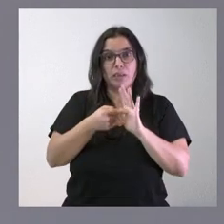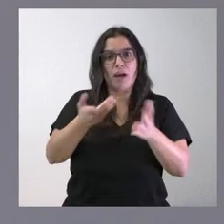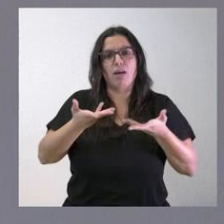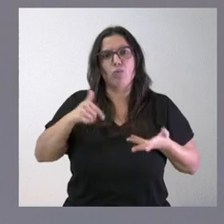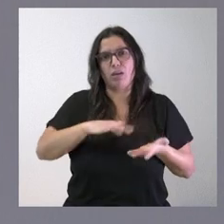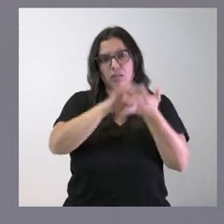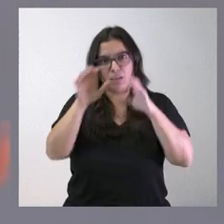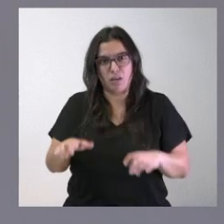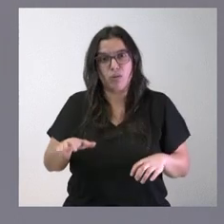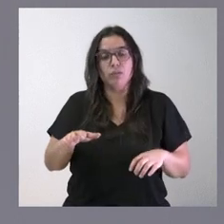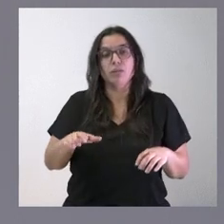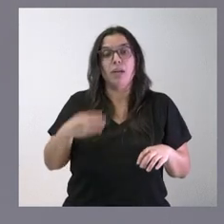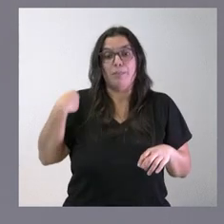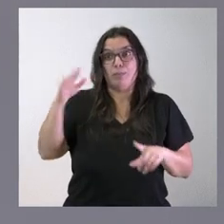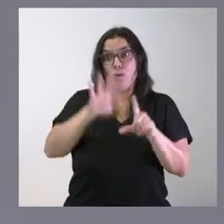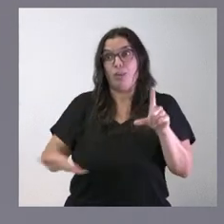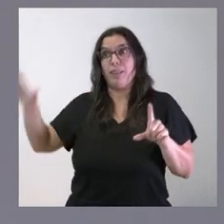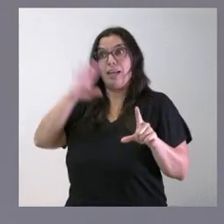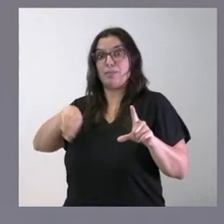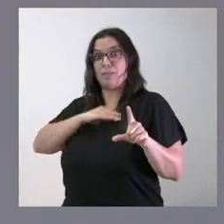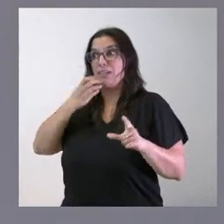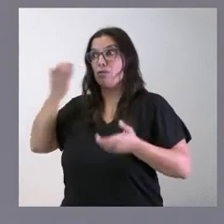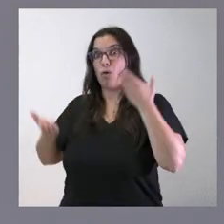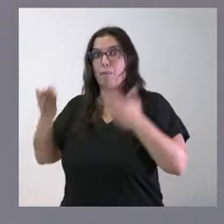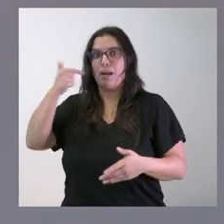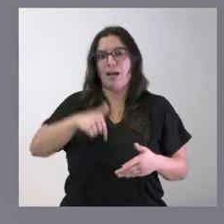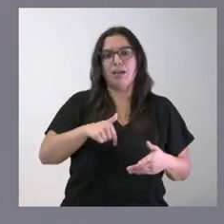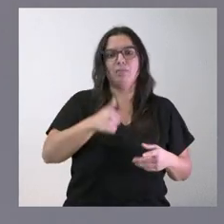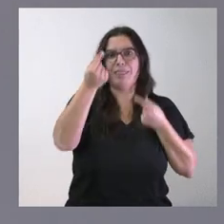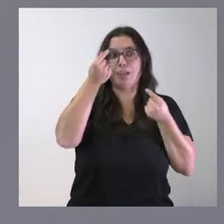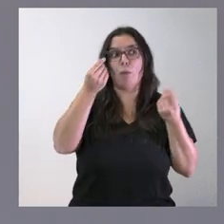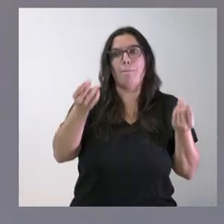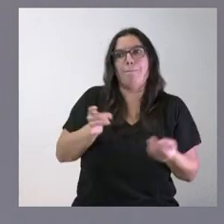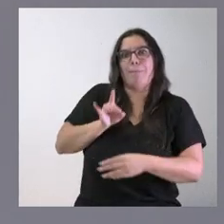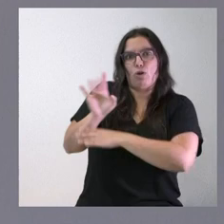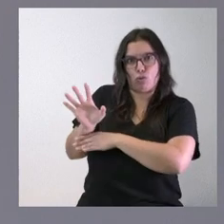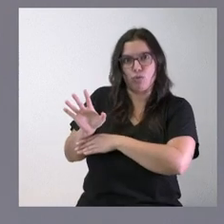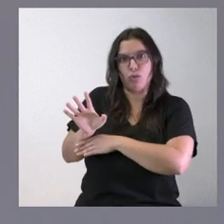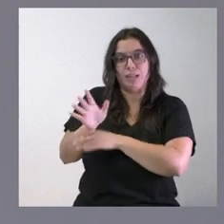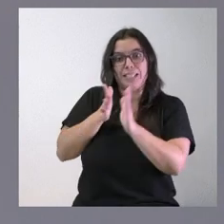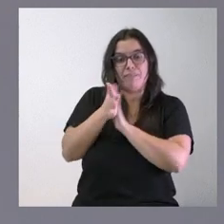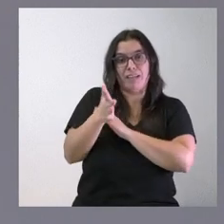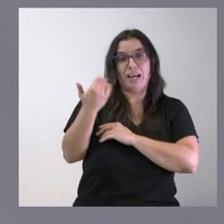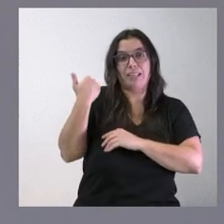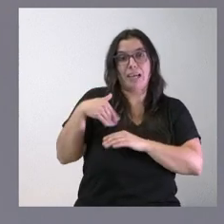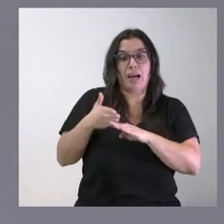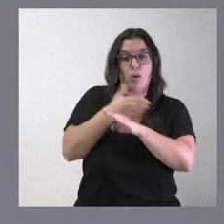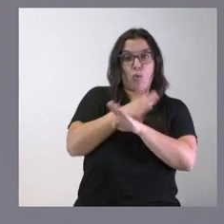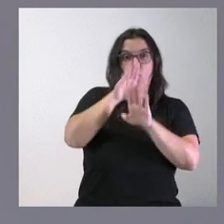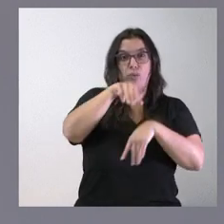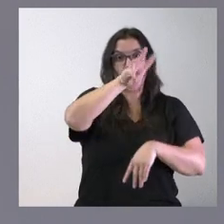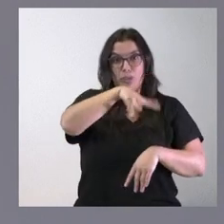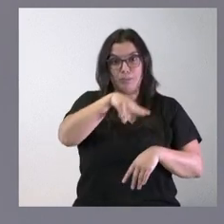Castilla y León que dentro del contexto nacional nuestra comunidad se está comportando mejor y eso supone que ya el trimestre anterior pues